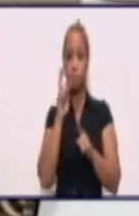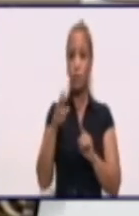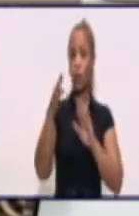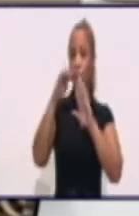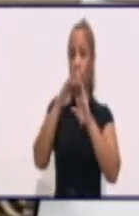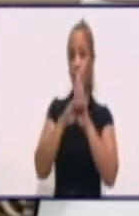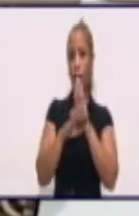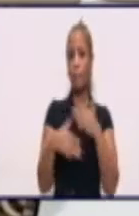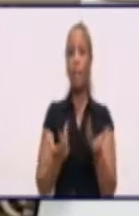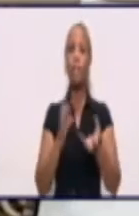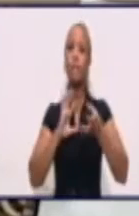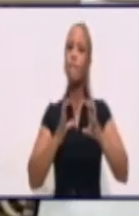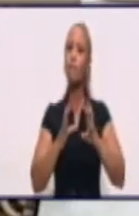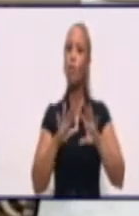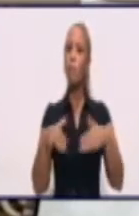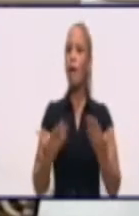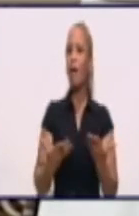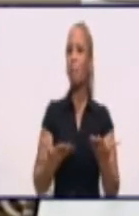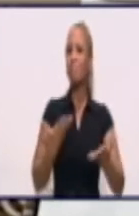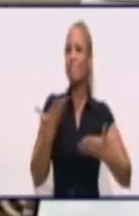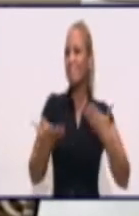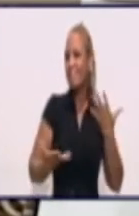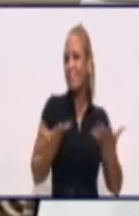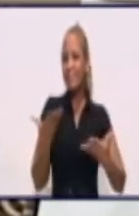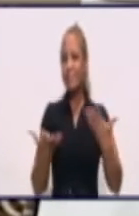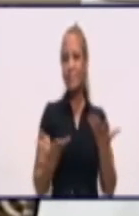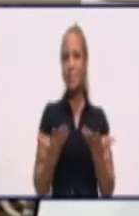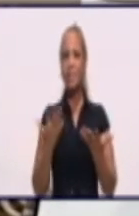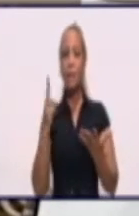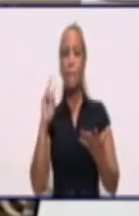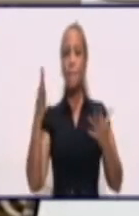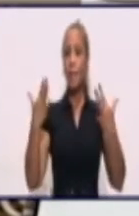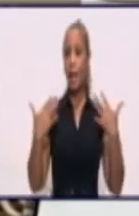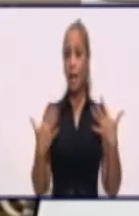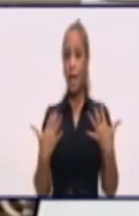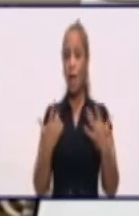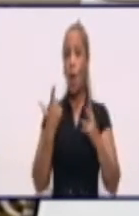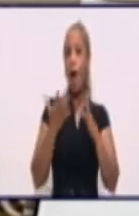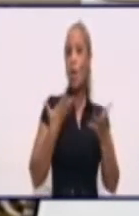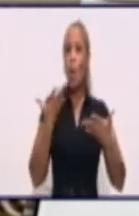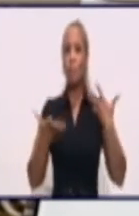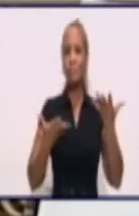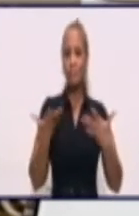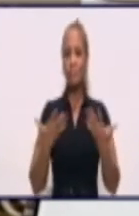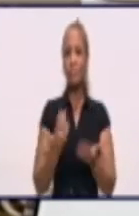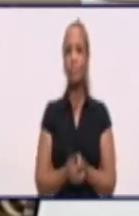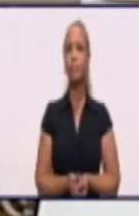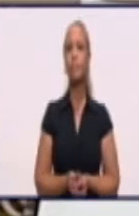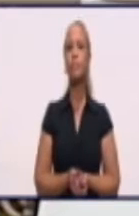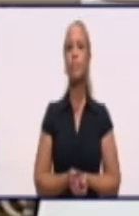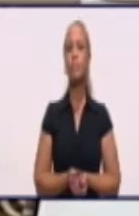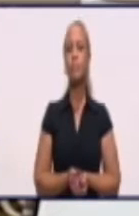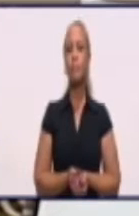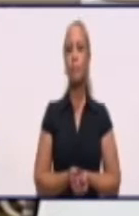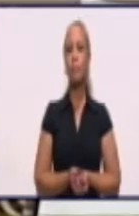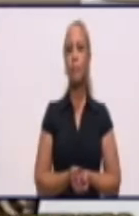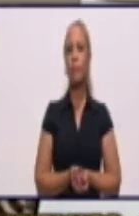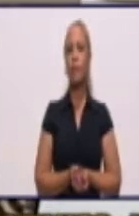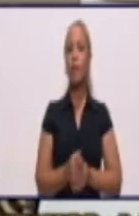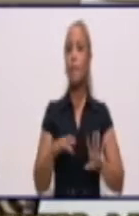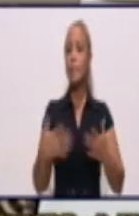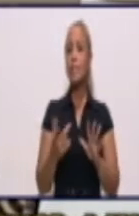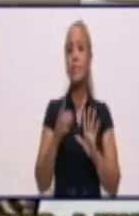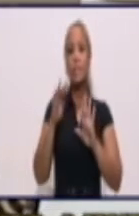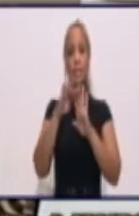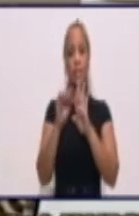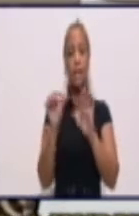tal que le den un aspecto veraniego, con aspecto recreativo, va a ser una revista que